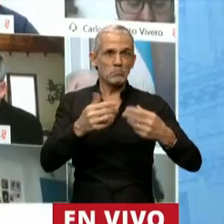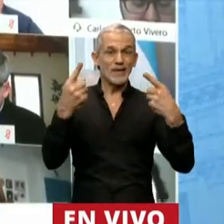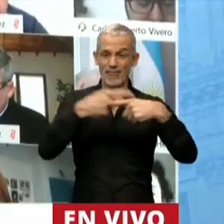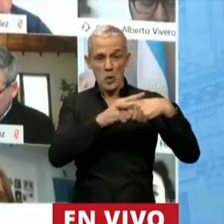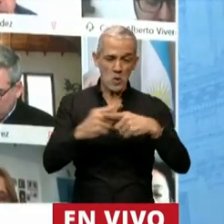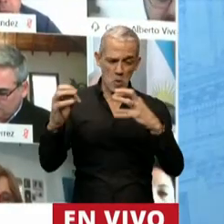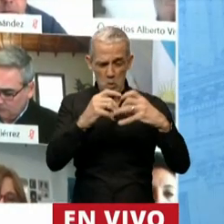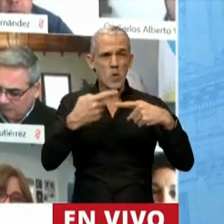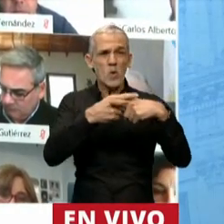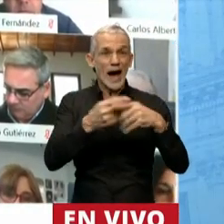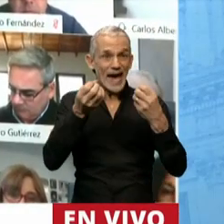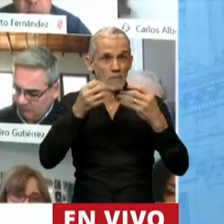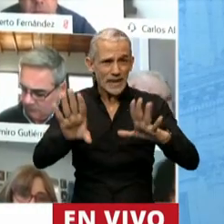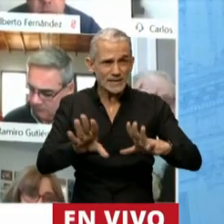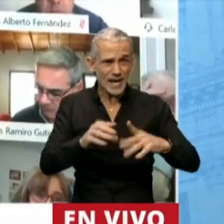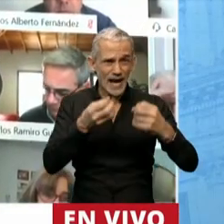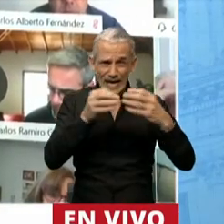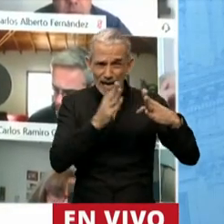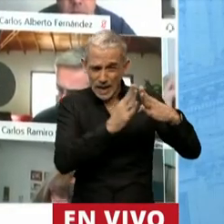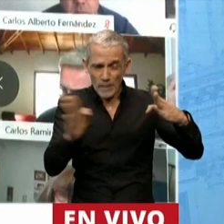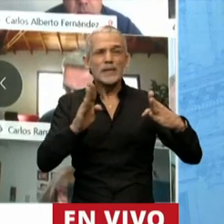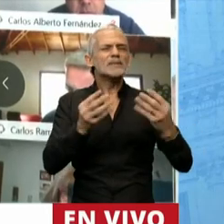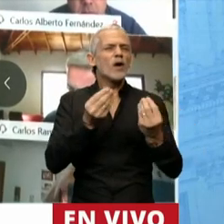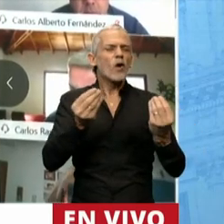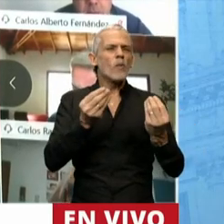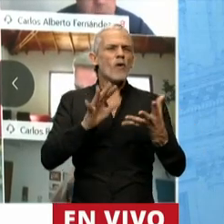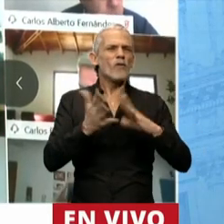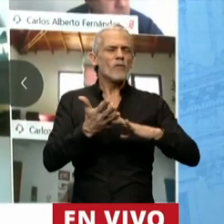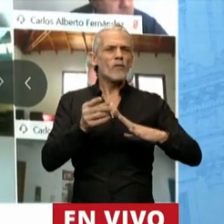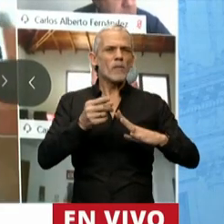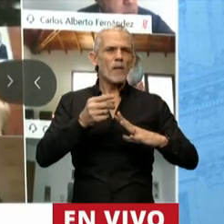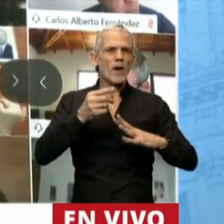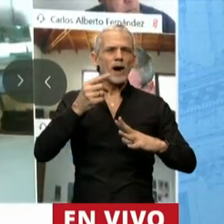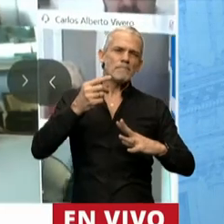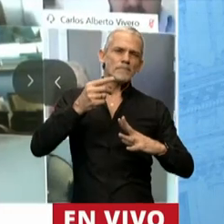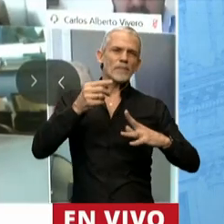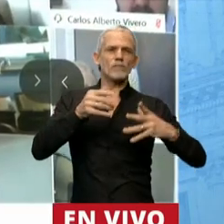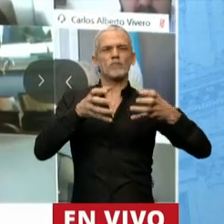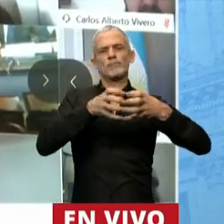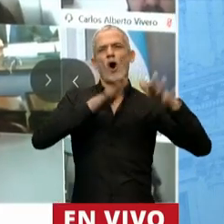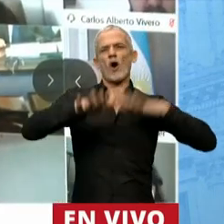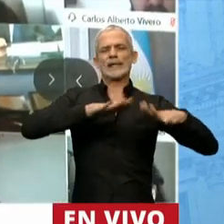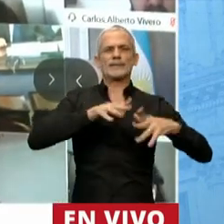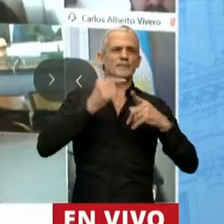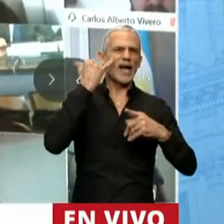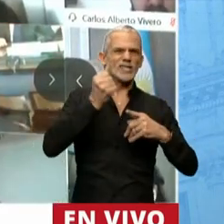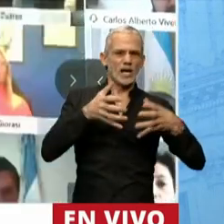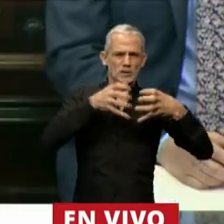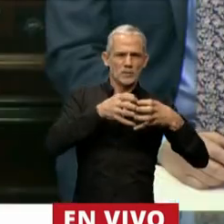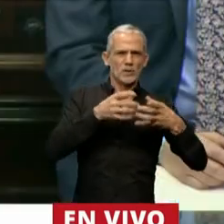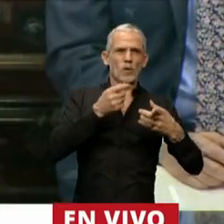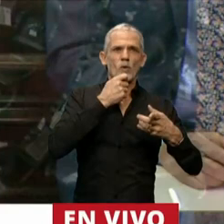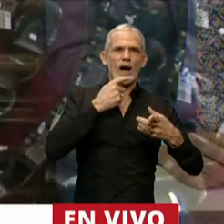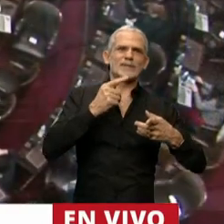inicia a partir de consignas organicistas como el